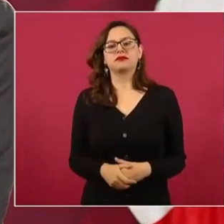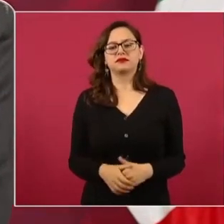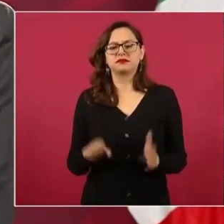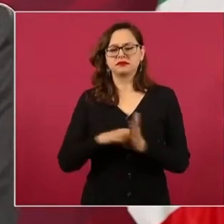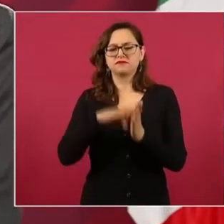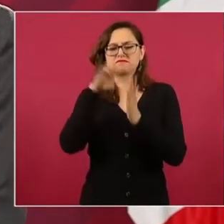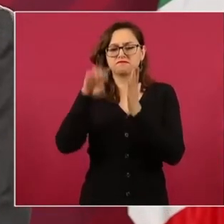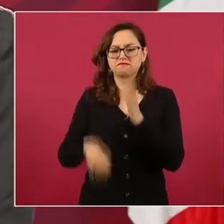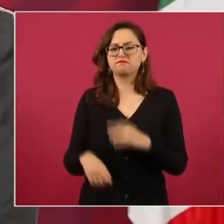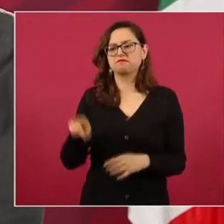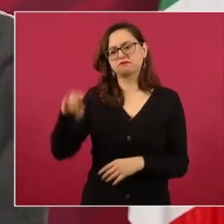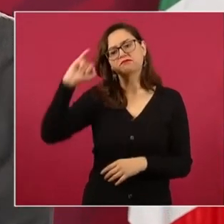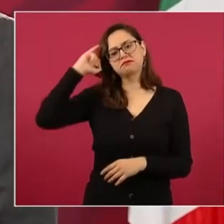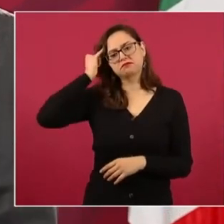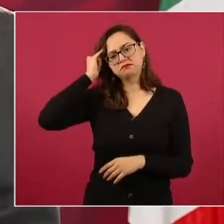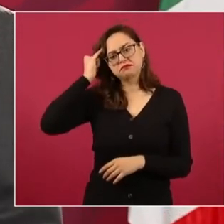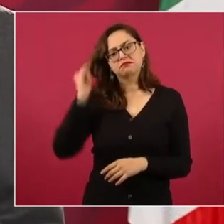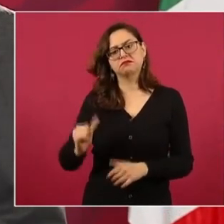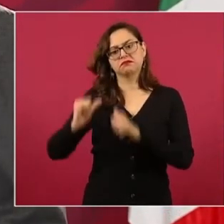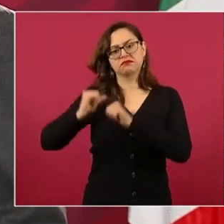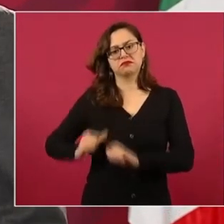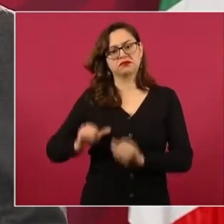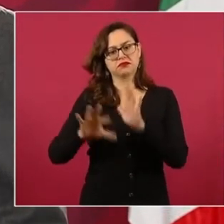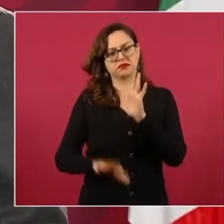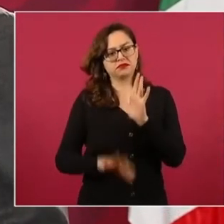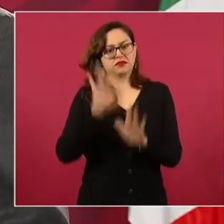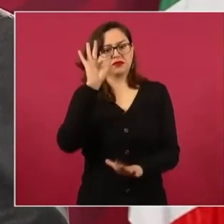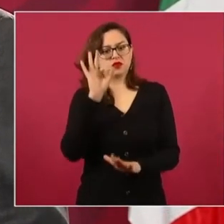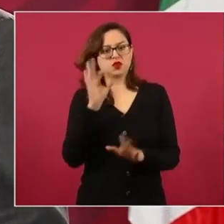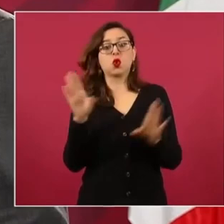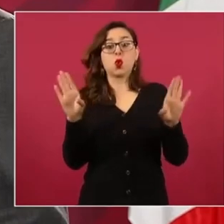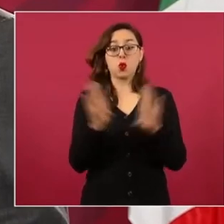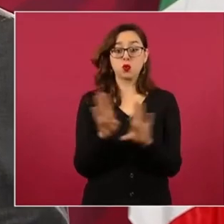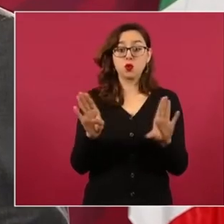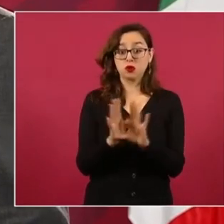y costumbres, pues nadie hace campaña.